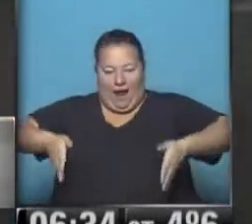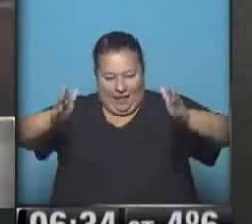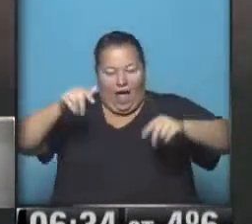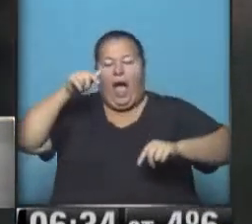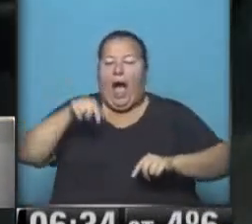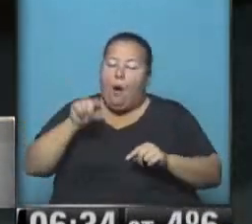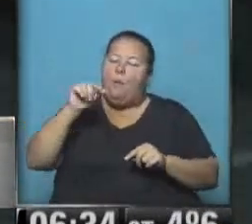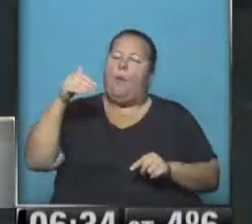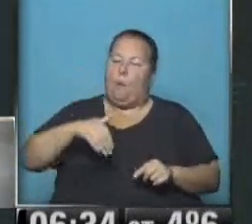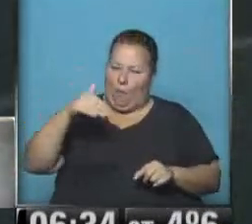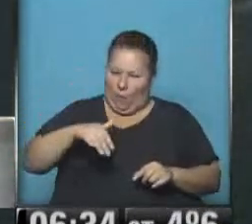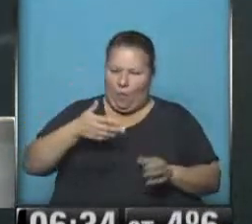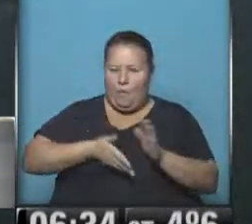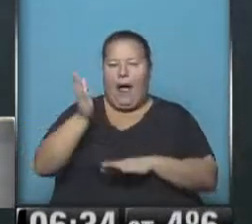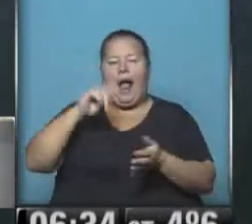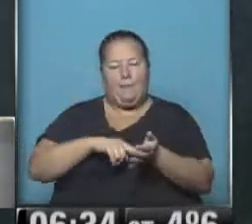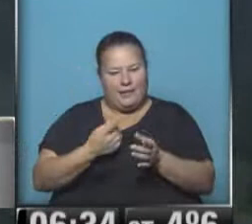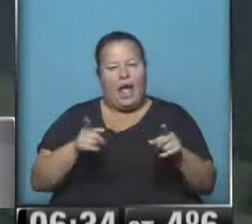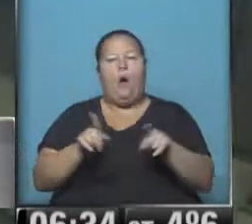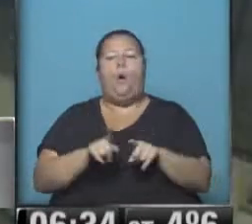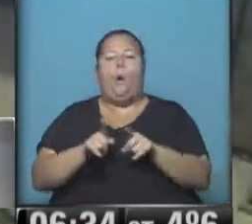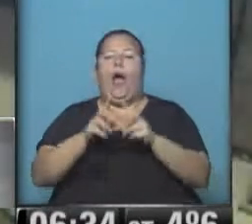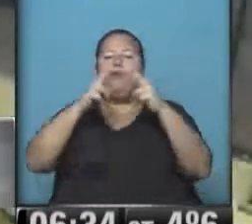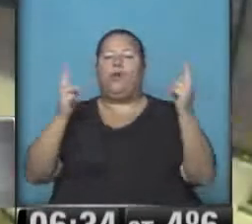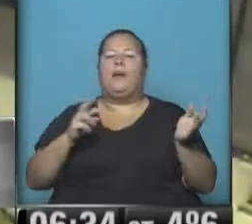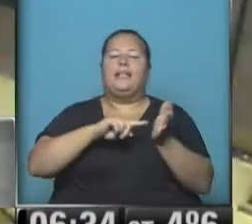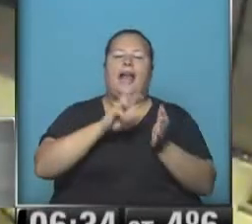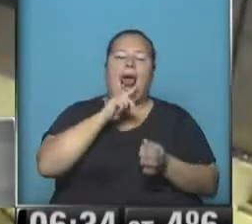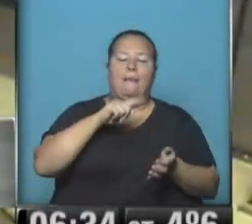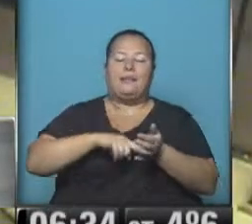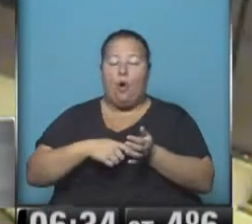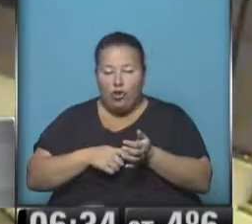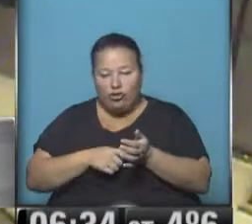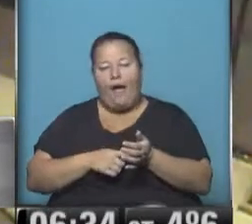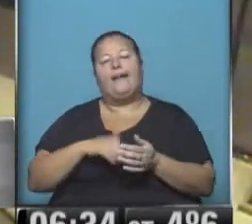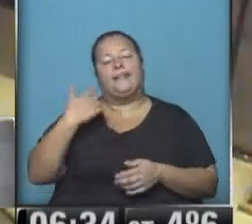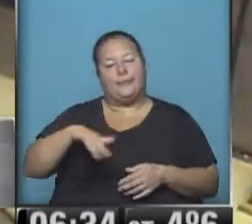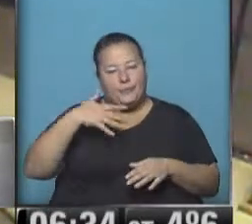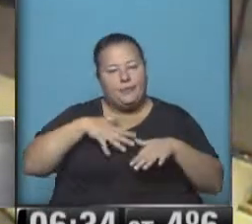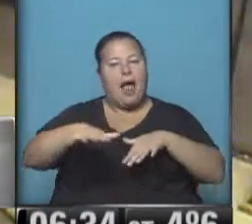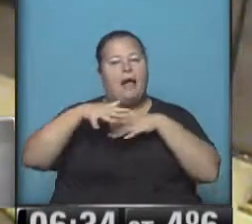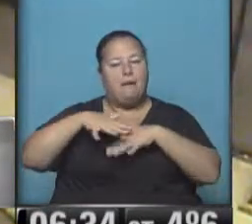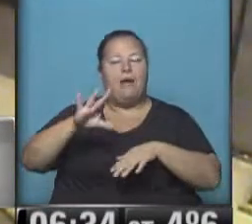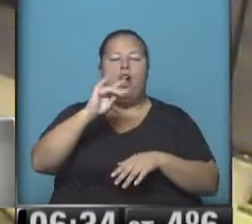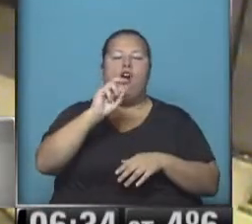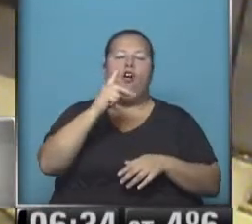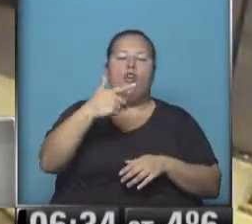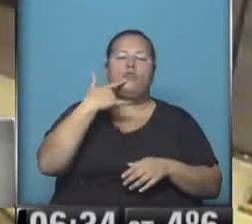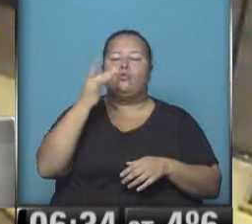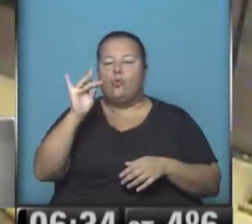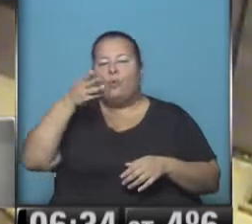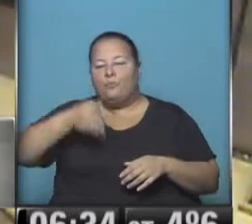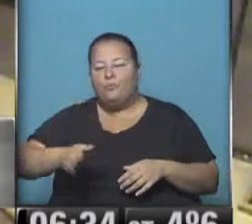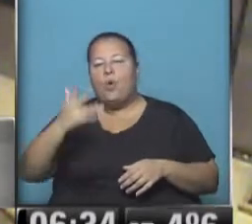con marcha algo lenta, ya hacia Capital, y lo mismo ocurre en la autopista de la Plata-Buenos Aires, que ya presenta mayor caudal entre Doxur e Ingeniero Huergo.